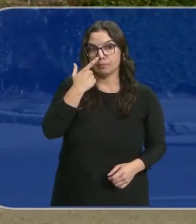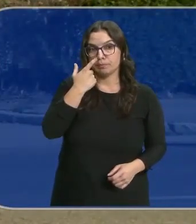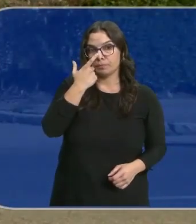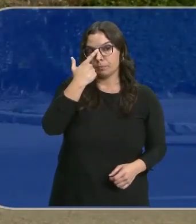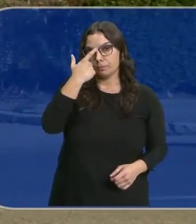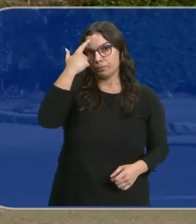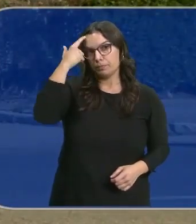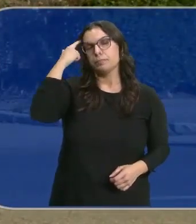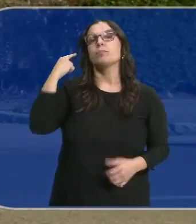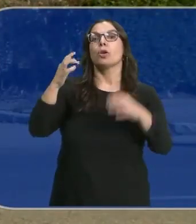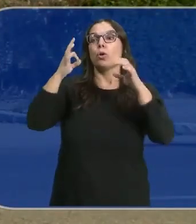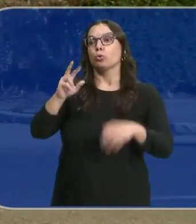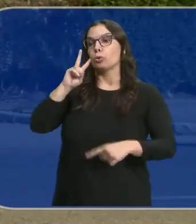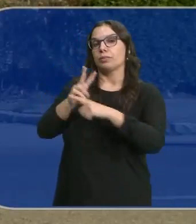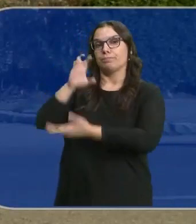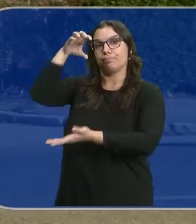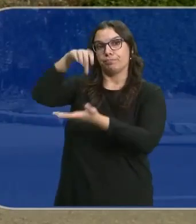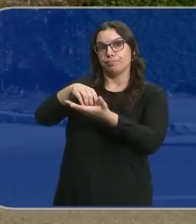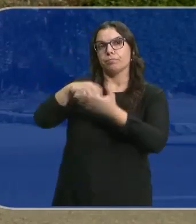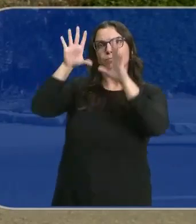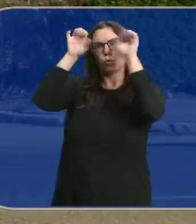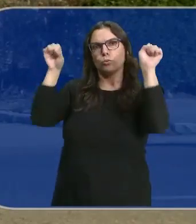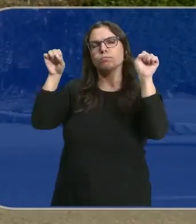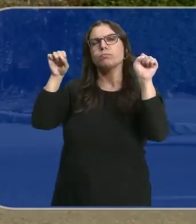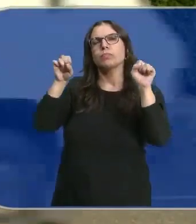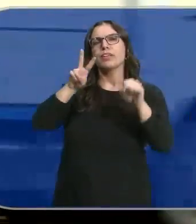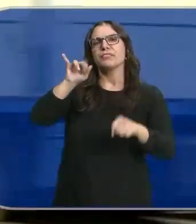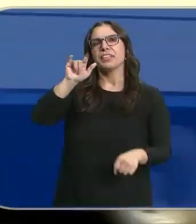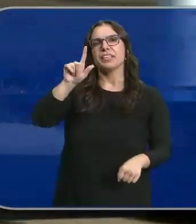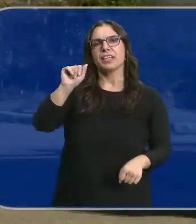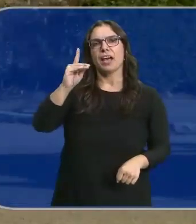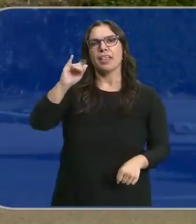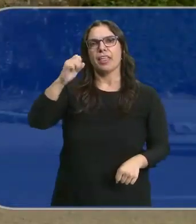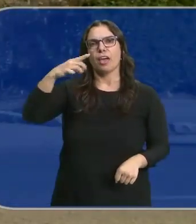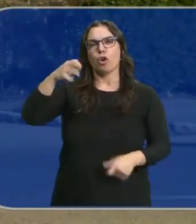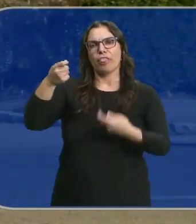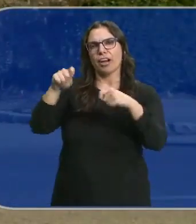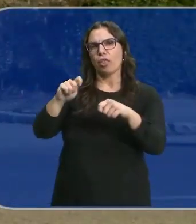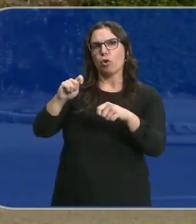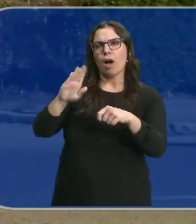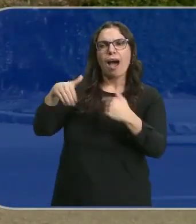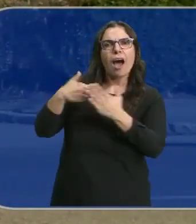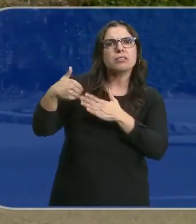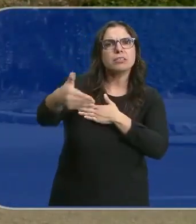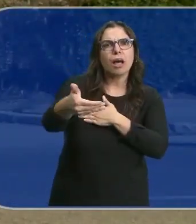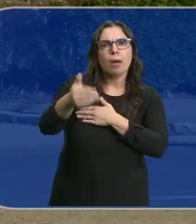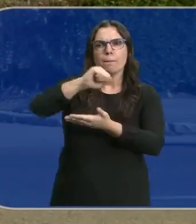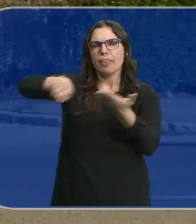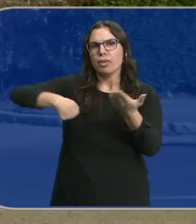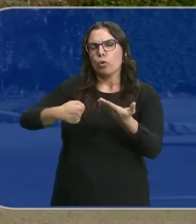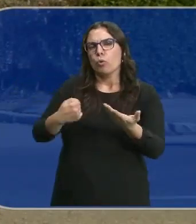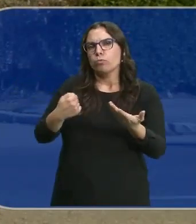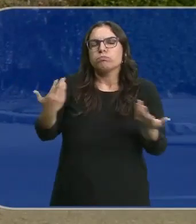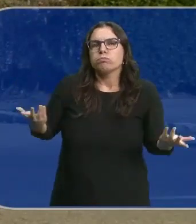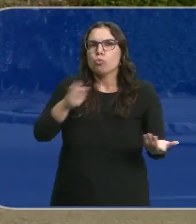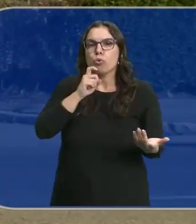¿Por qué precisamente este cuartel de la localidad burguesa de Villadiego? ¿Y hasta cuándo va a permanecer cerrado y sin agentes? Son las dos cuestiones que